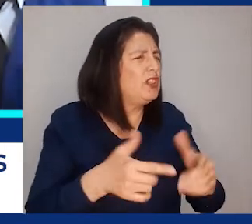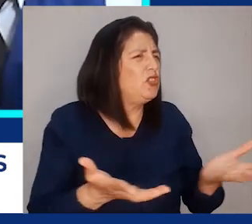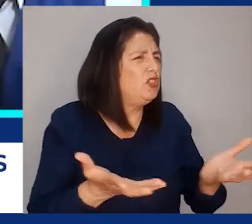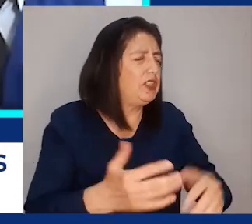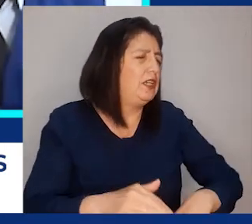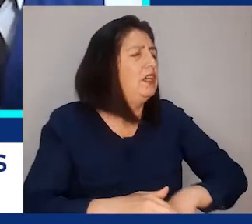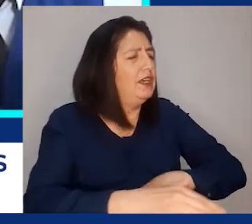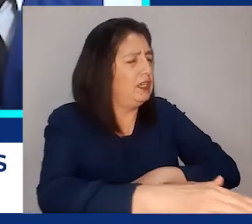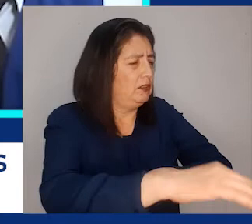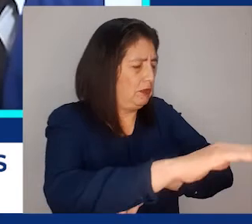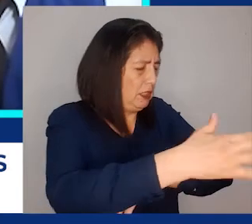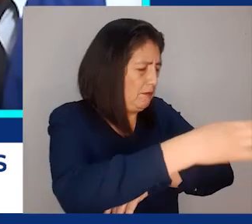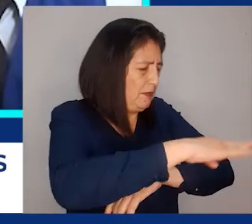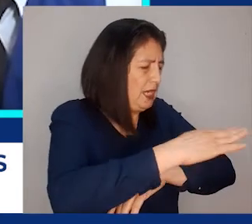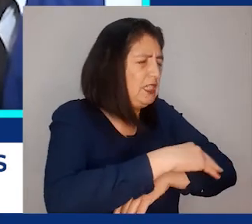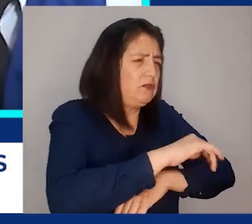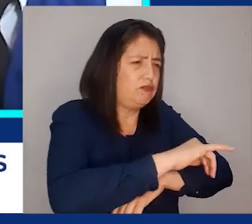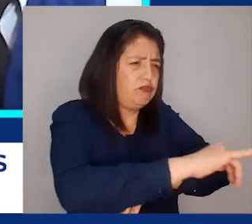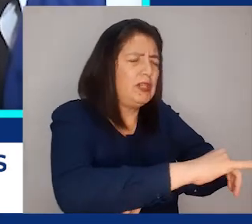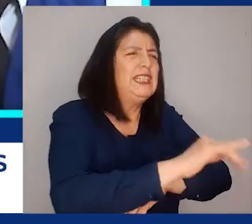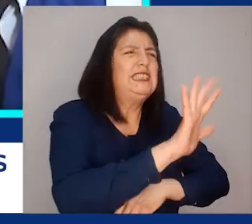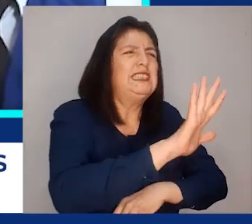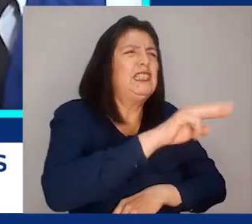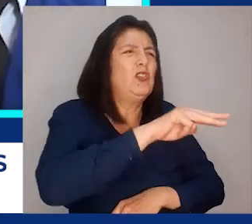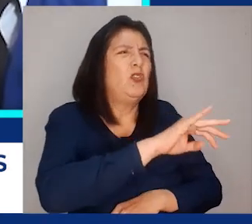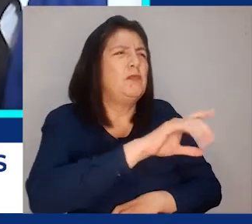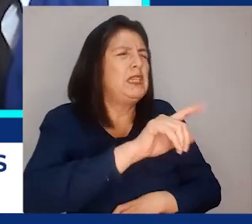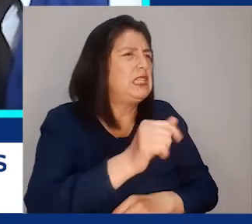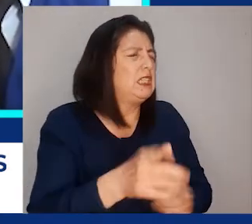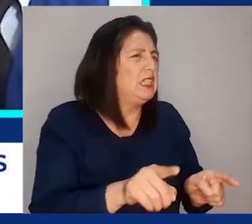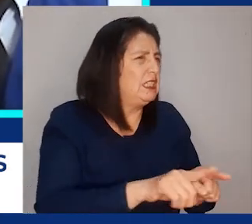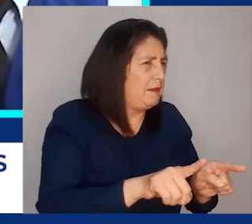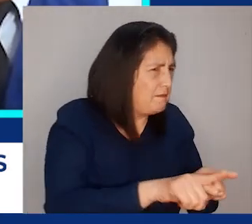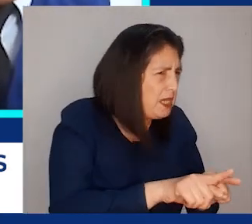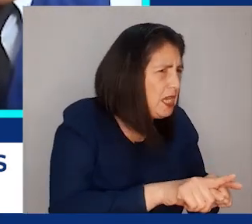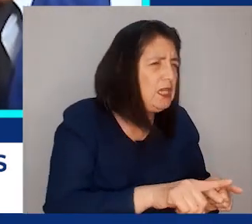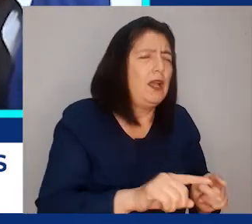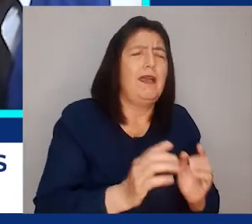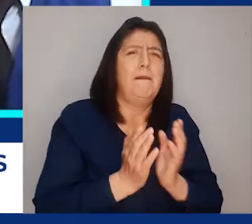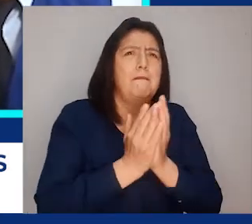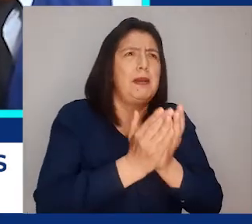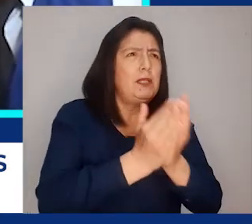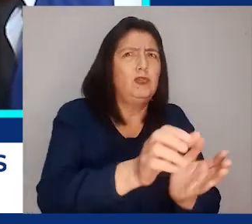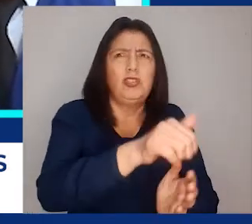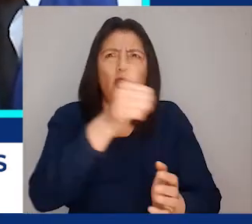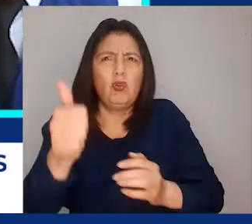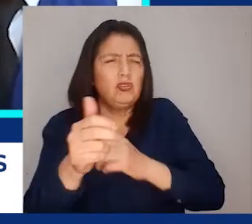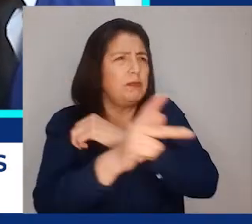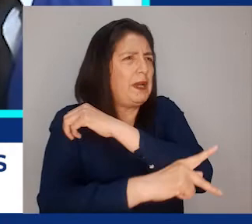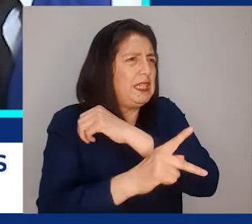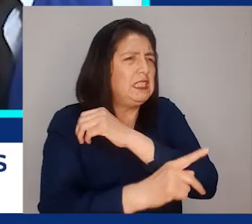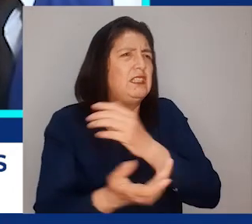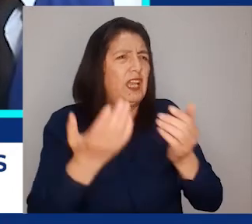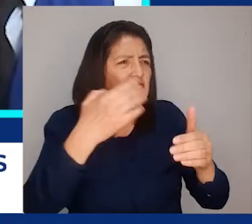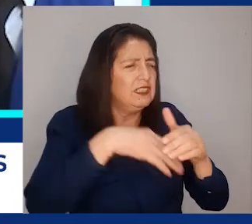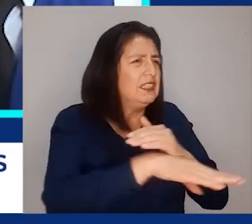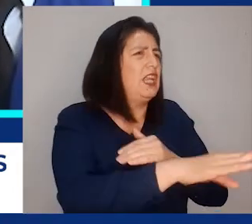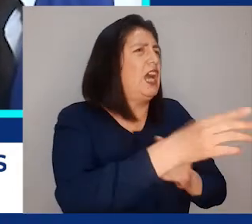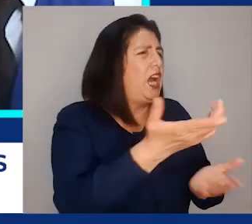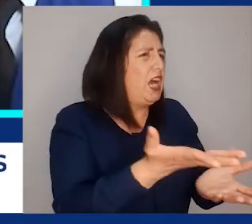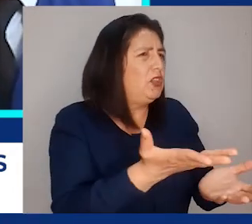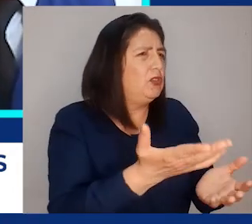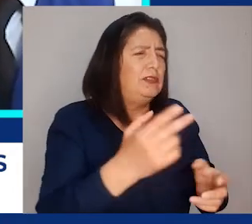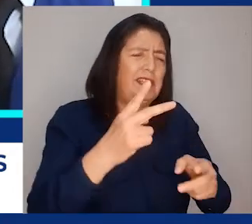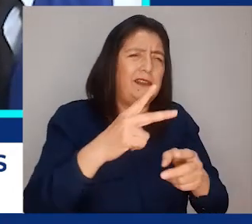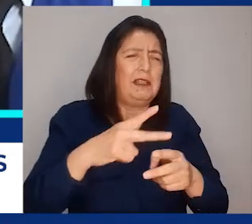y adicional a ello, el ingreso de embarcaciones extranjeras del vecino país del Ecuador que han